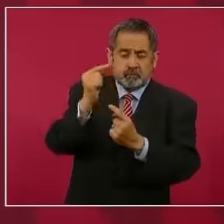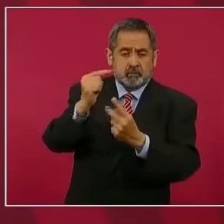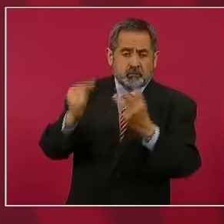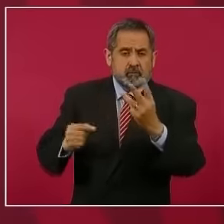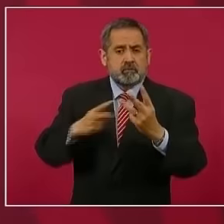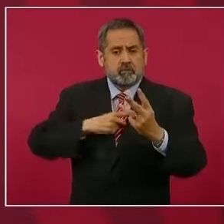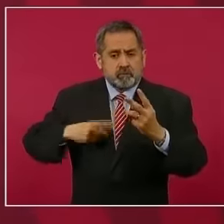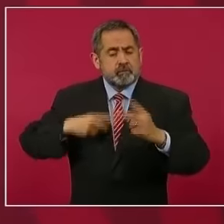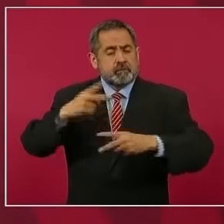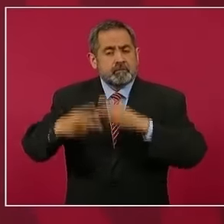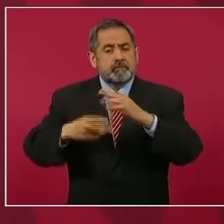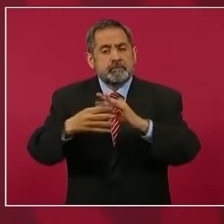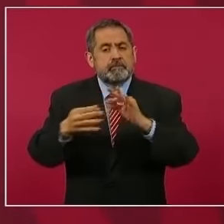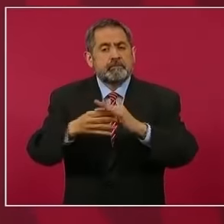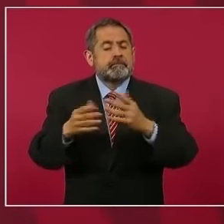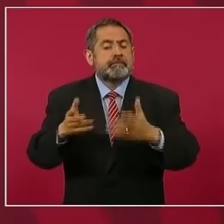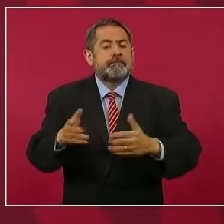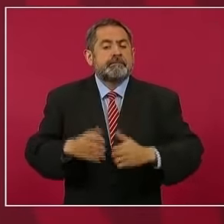que ir